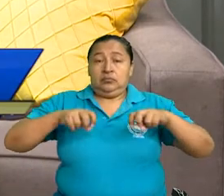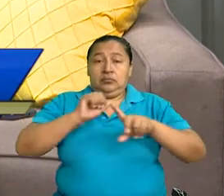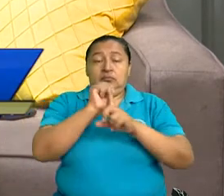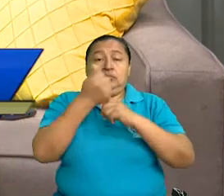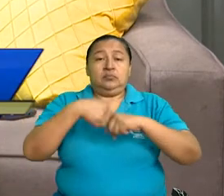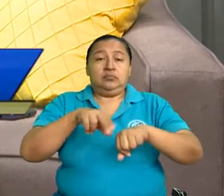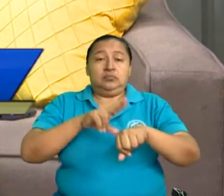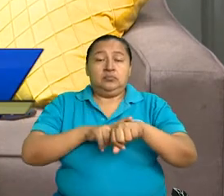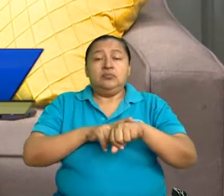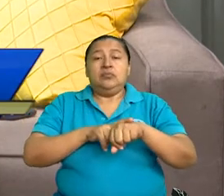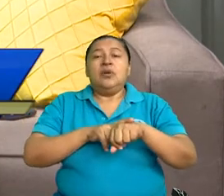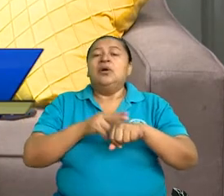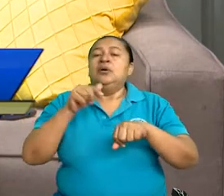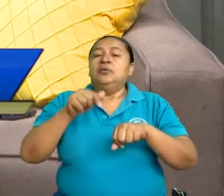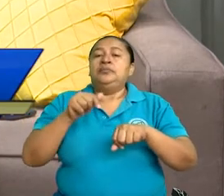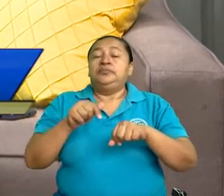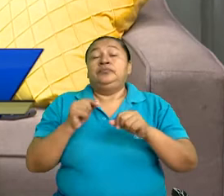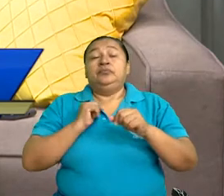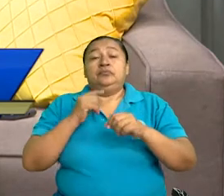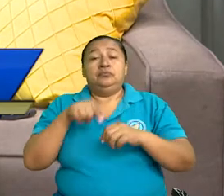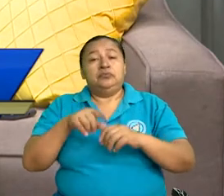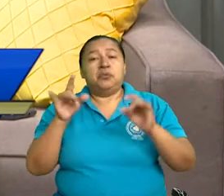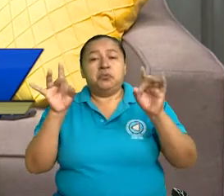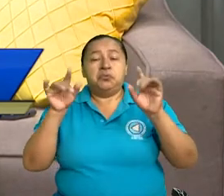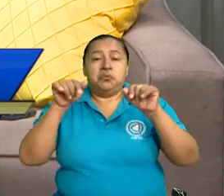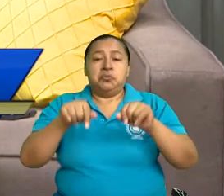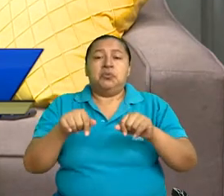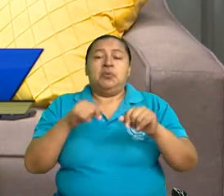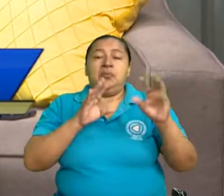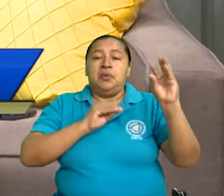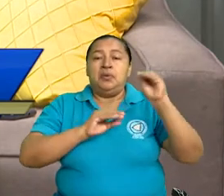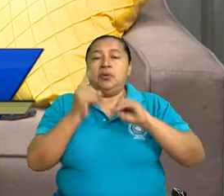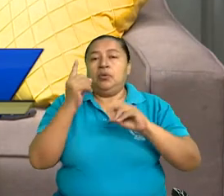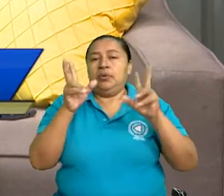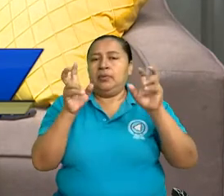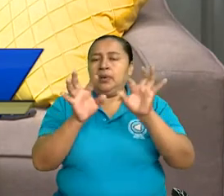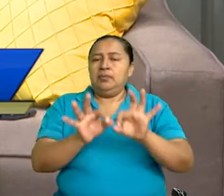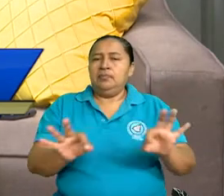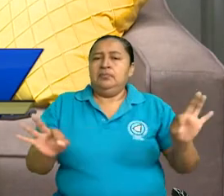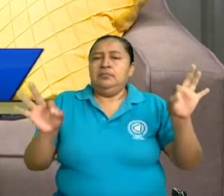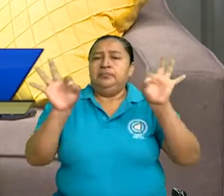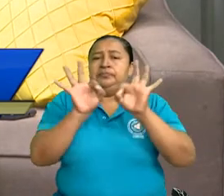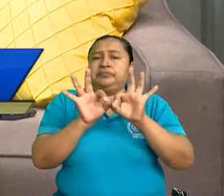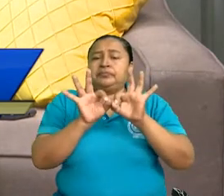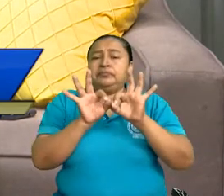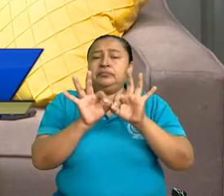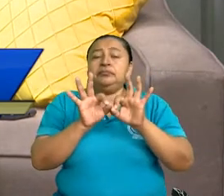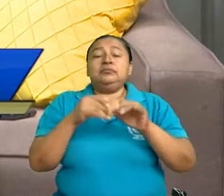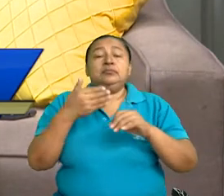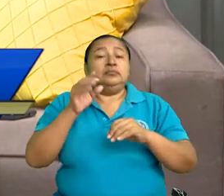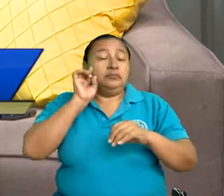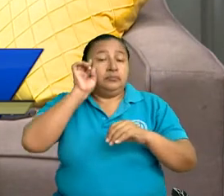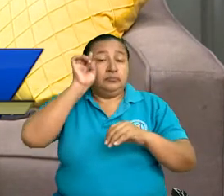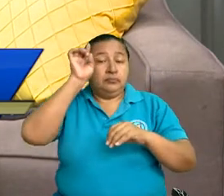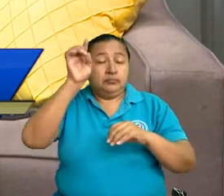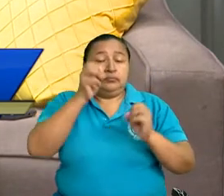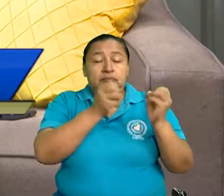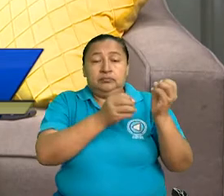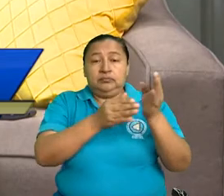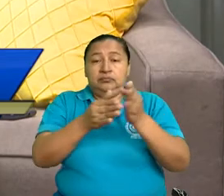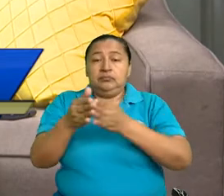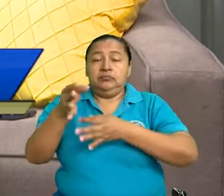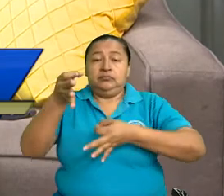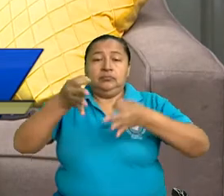oportunidad, pues, una oportunidad para conversar sobre un tema bastante importante para el desarrollo y ordenamiento